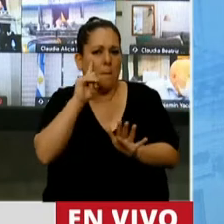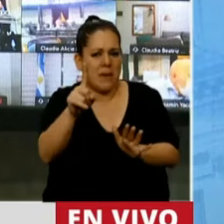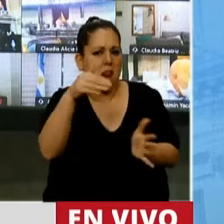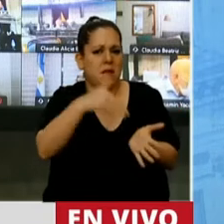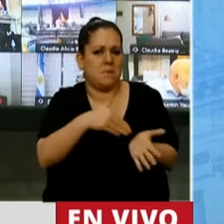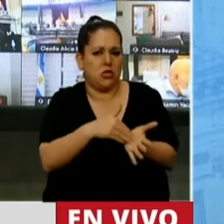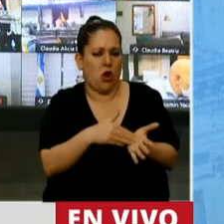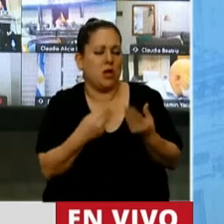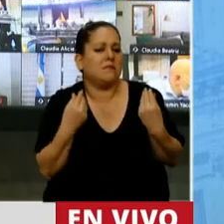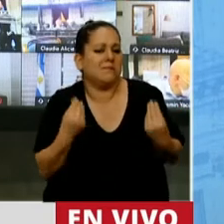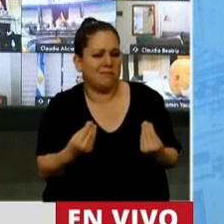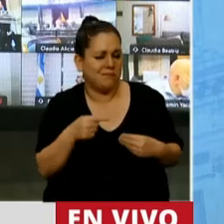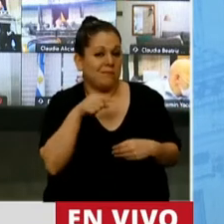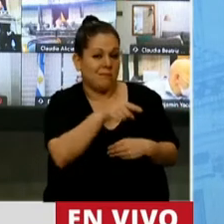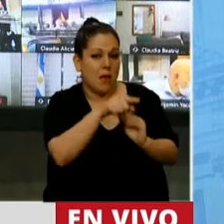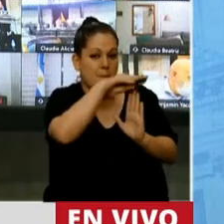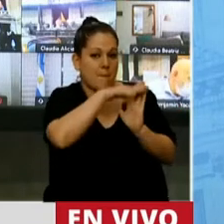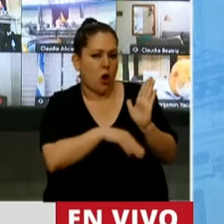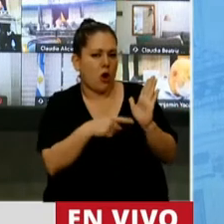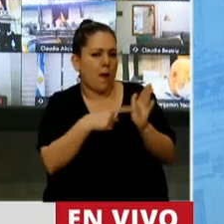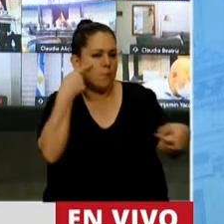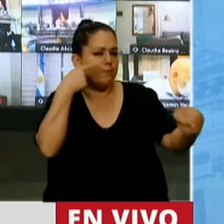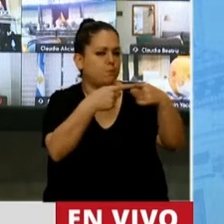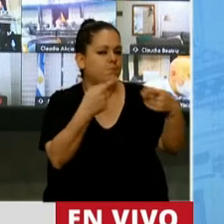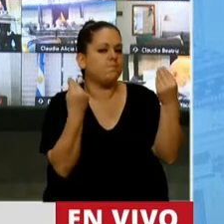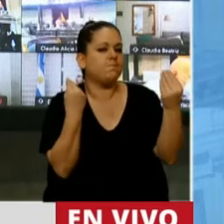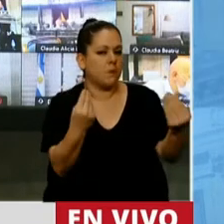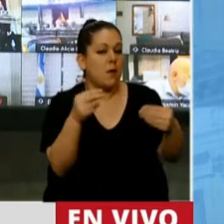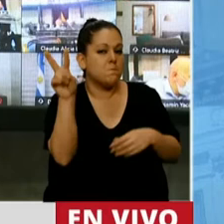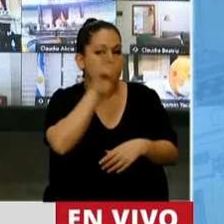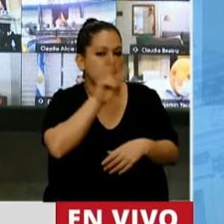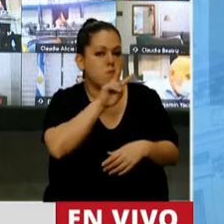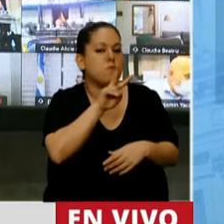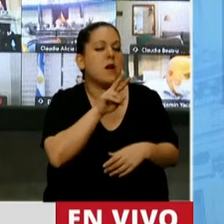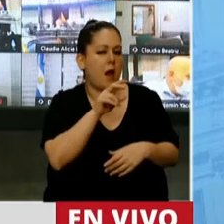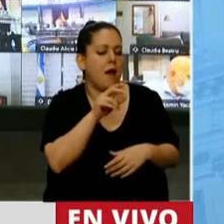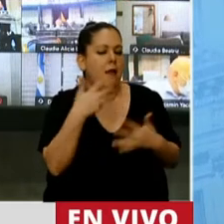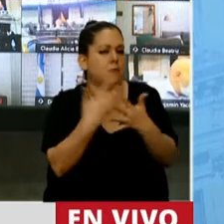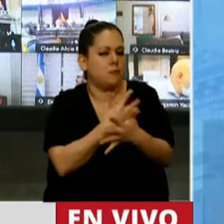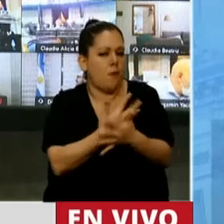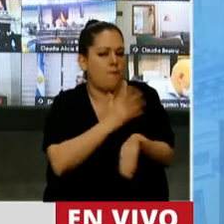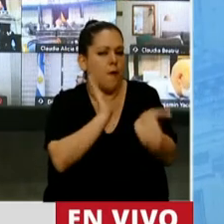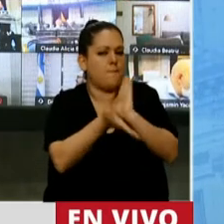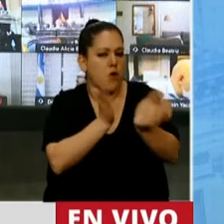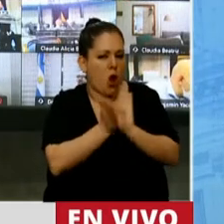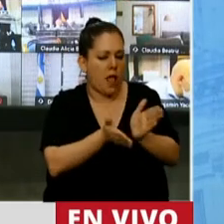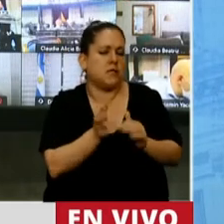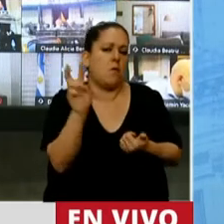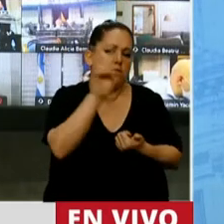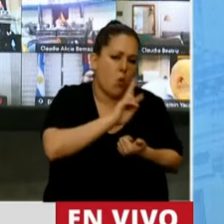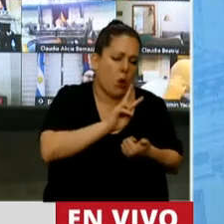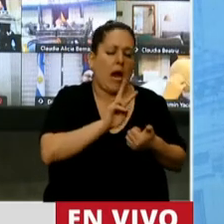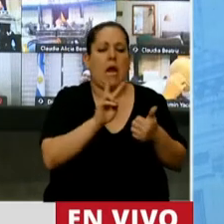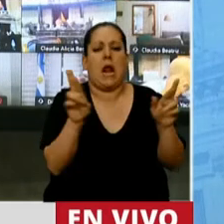programa que específicamente está pensado para las mujeres que sufren violencia por motivos de género, mujeres lesbianas,